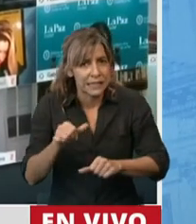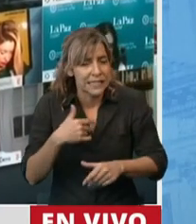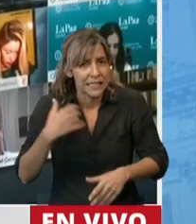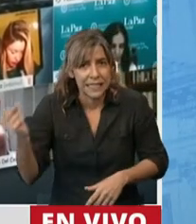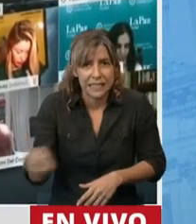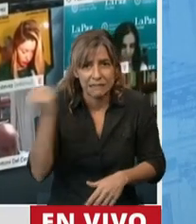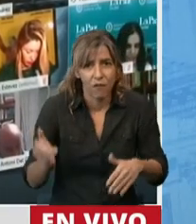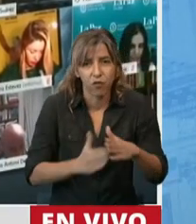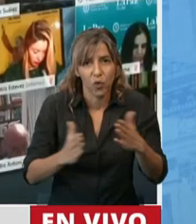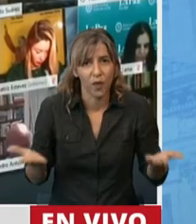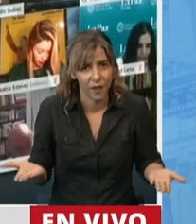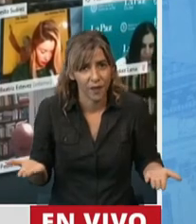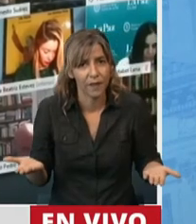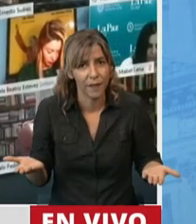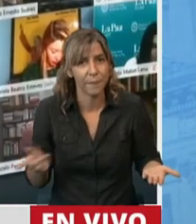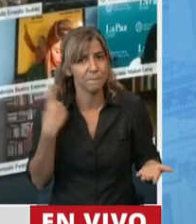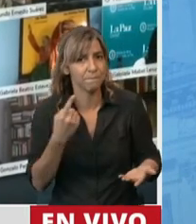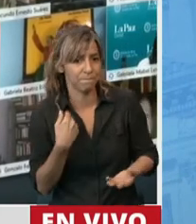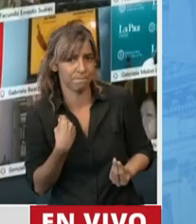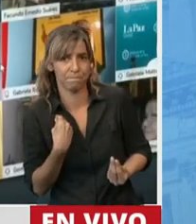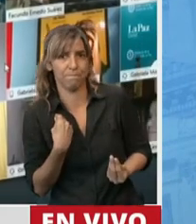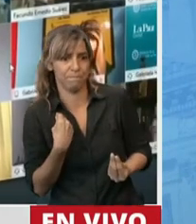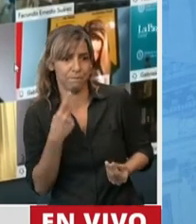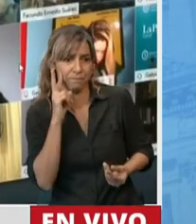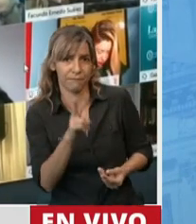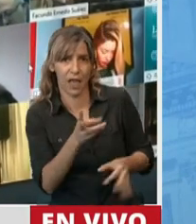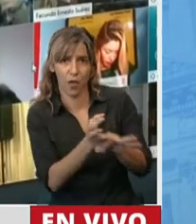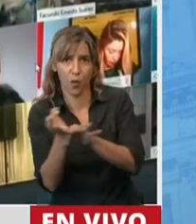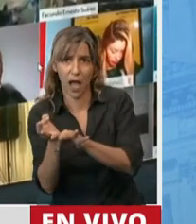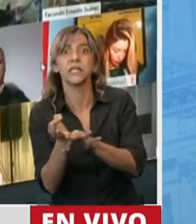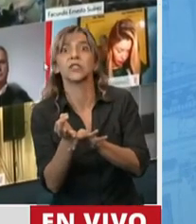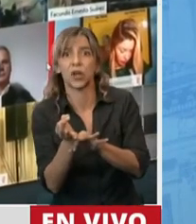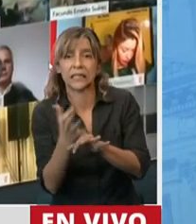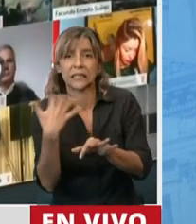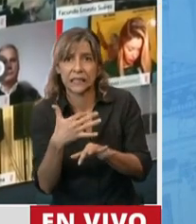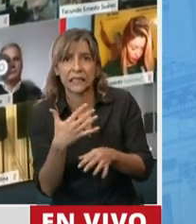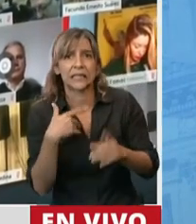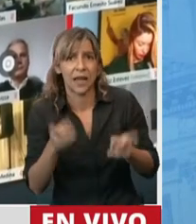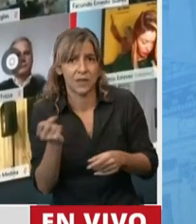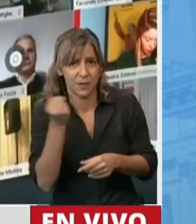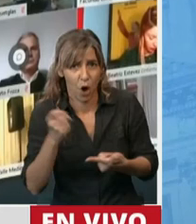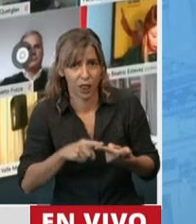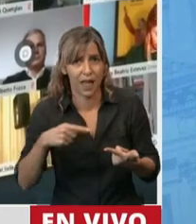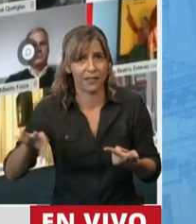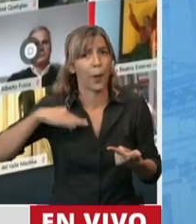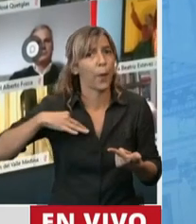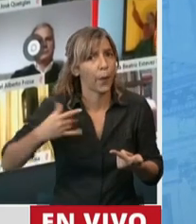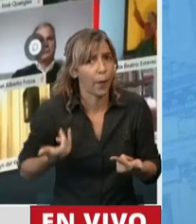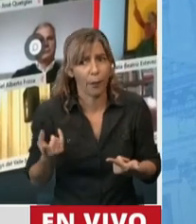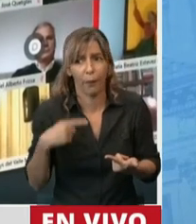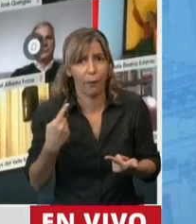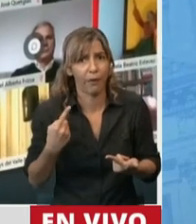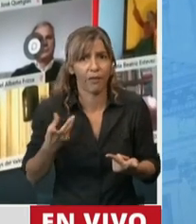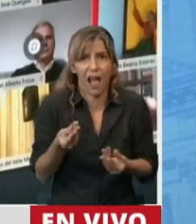educación, la ciencia y la tecnología nos garantizan una mejor calidad de vida. Y también nos garantizan